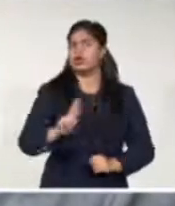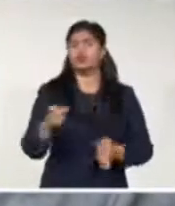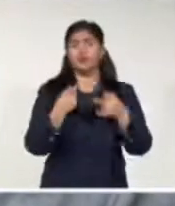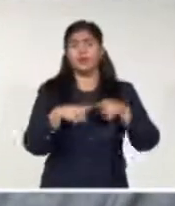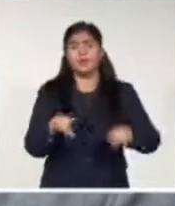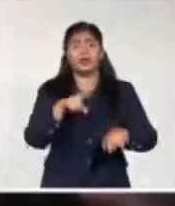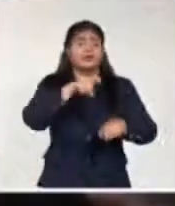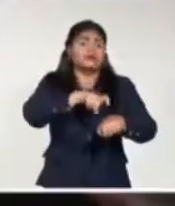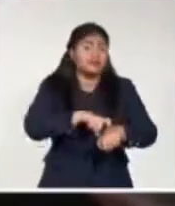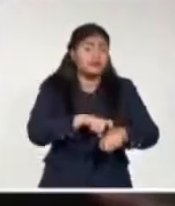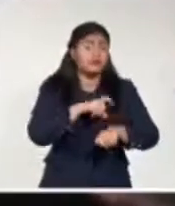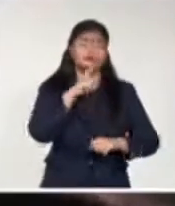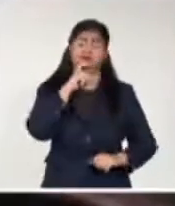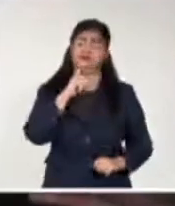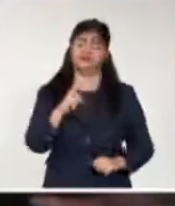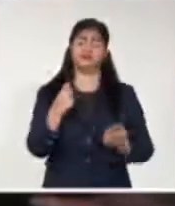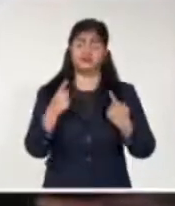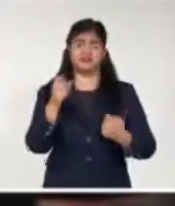muy grandes.